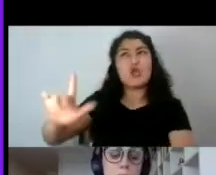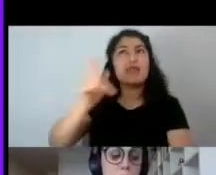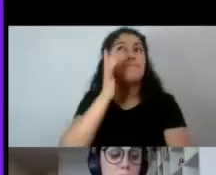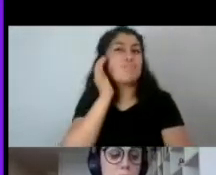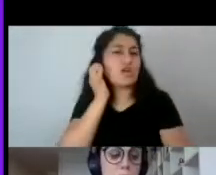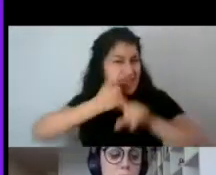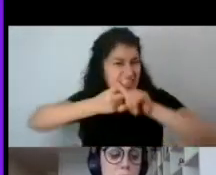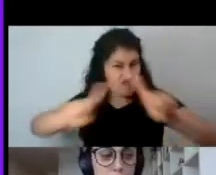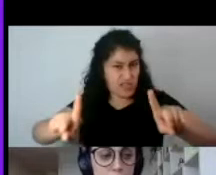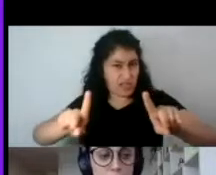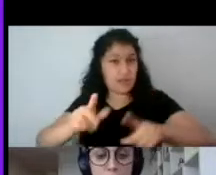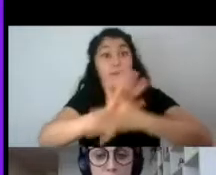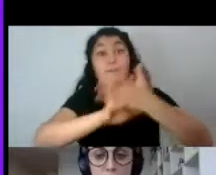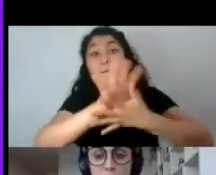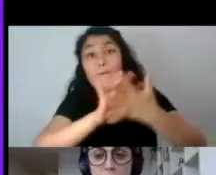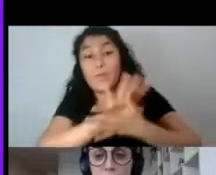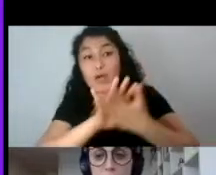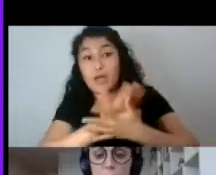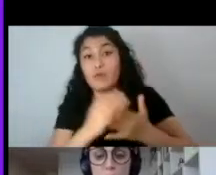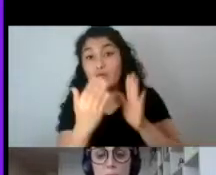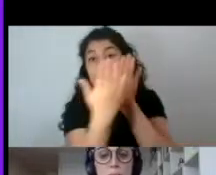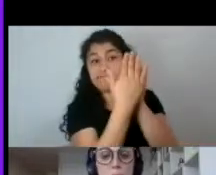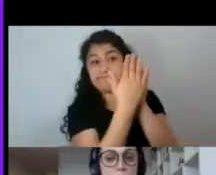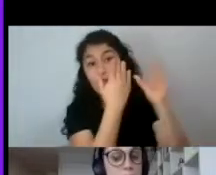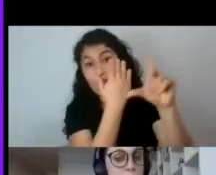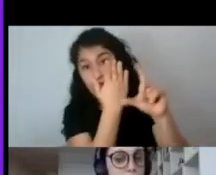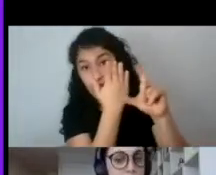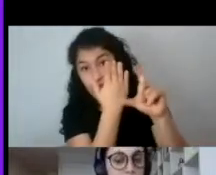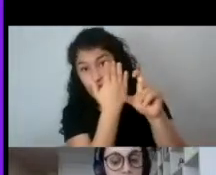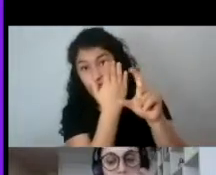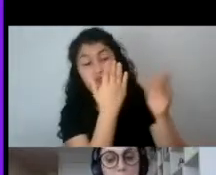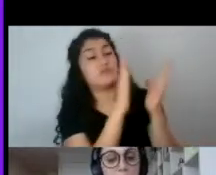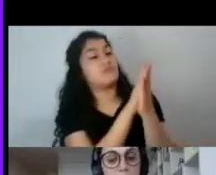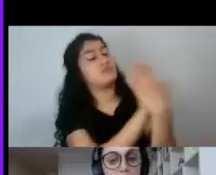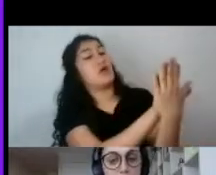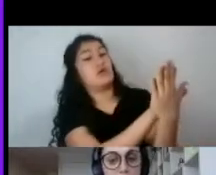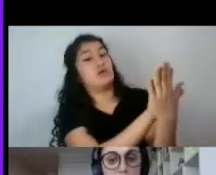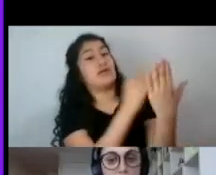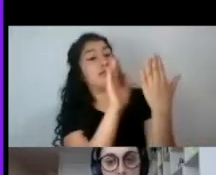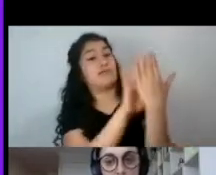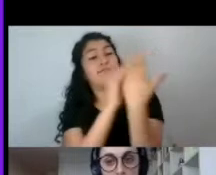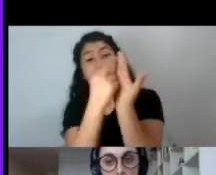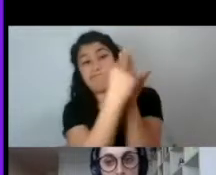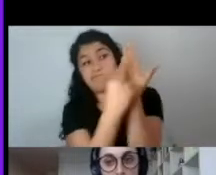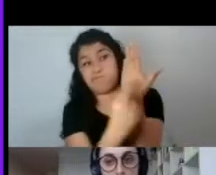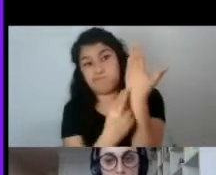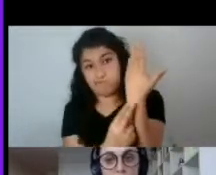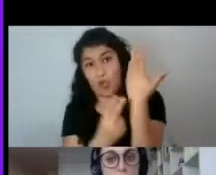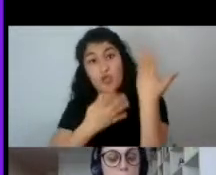leo la contratapa de esta propuesta chilena, de esta novela que publicó Random House,